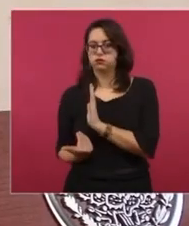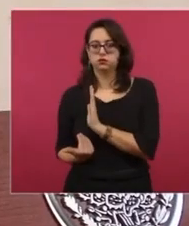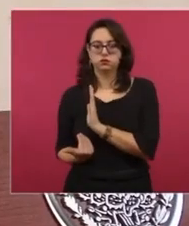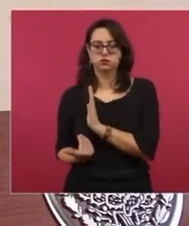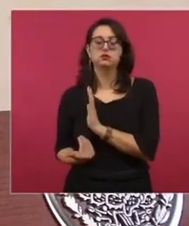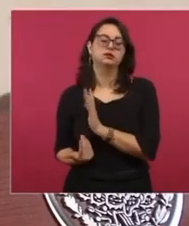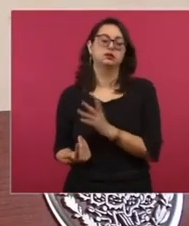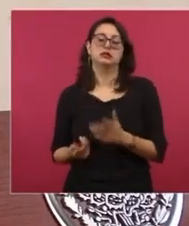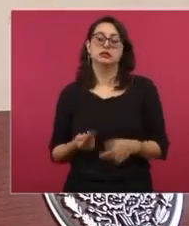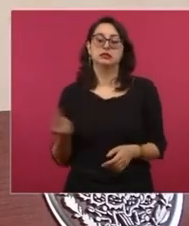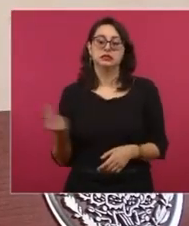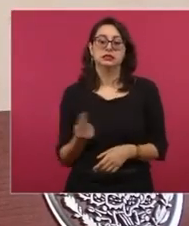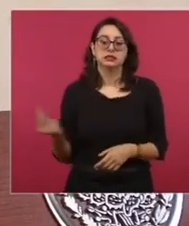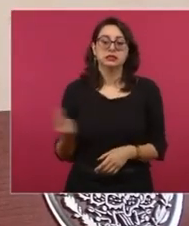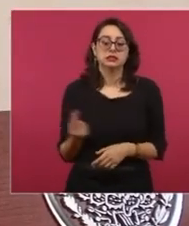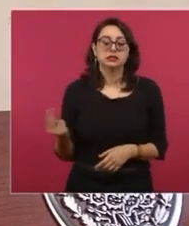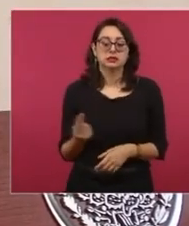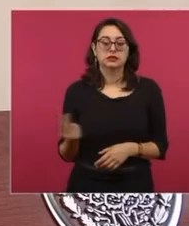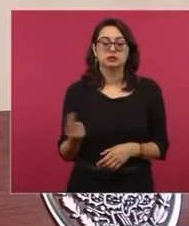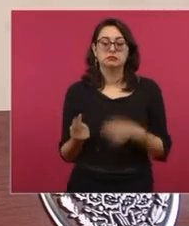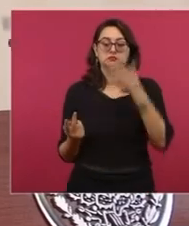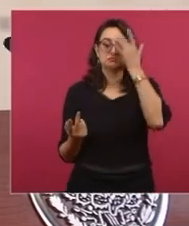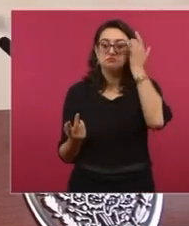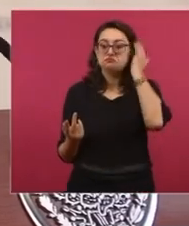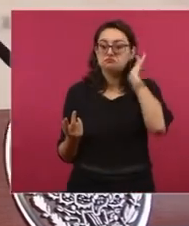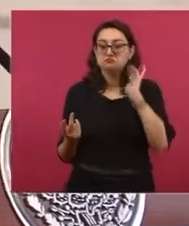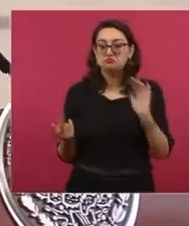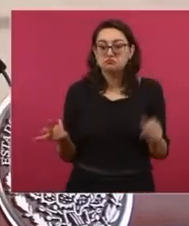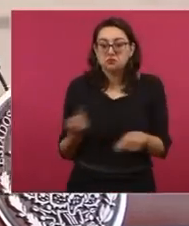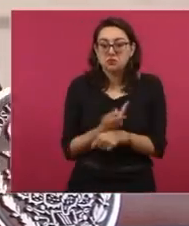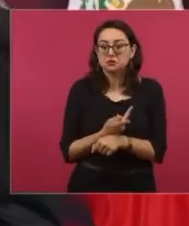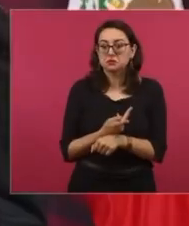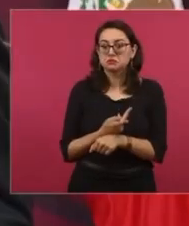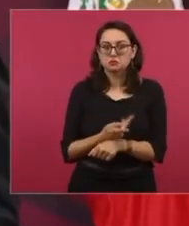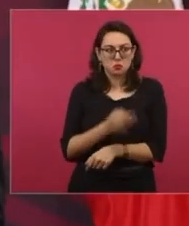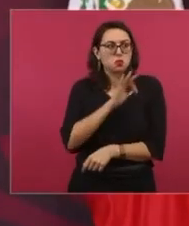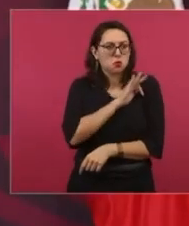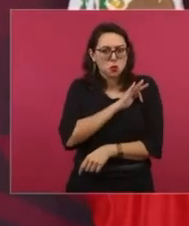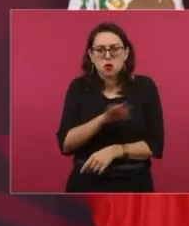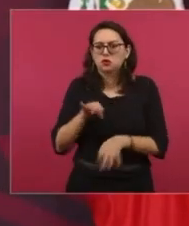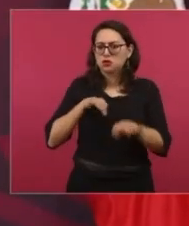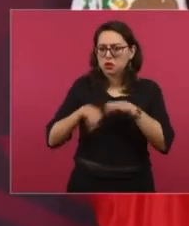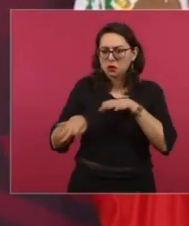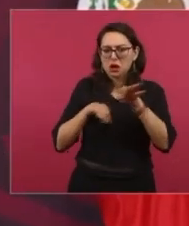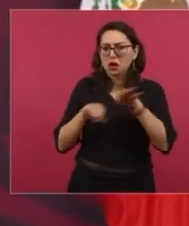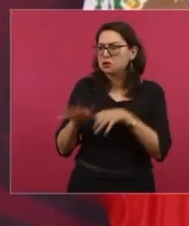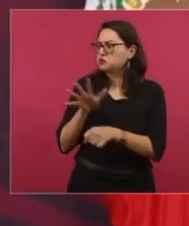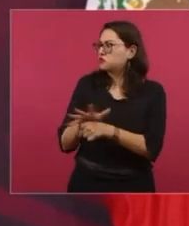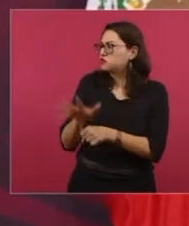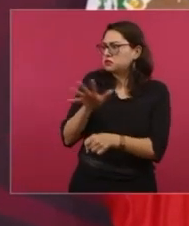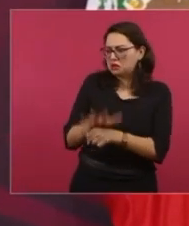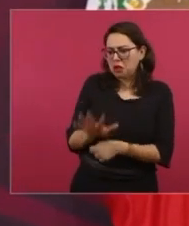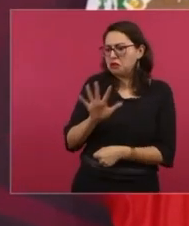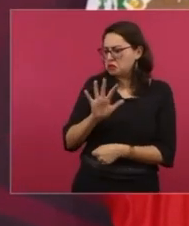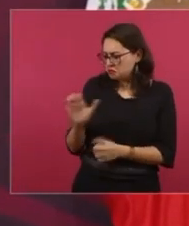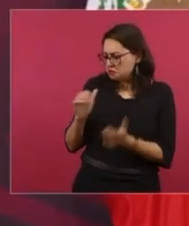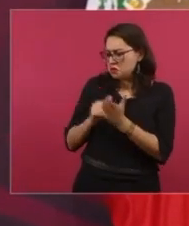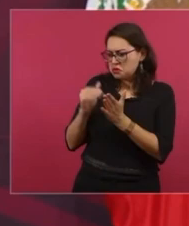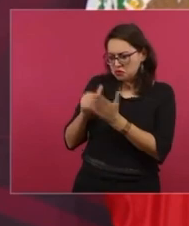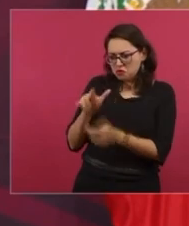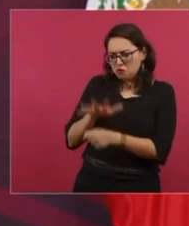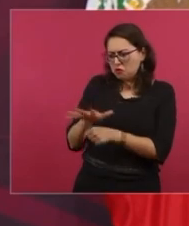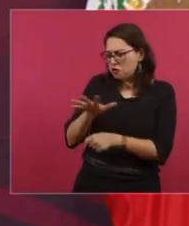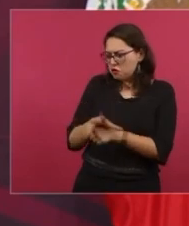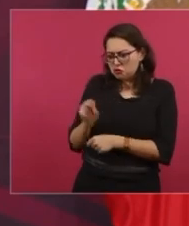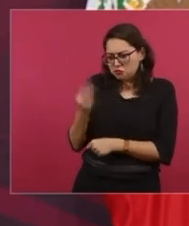ha funcionado bien la Presidencia. Sin